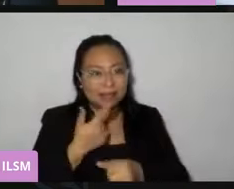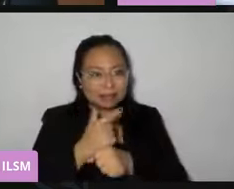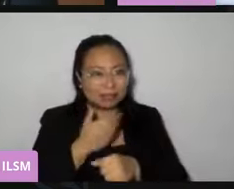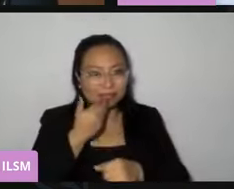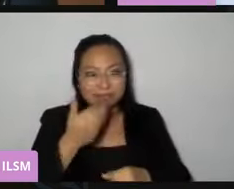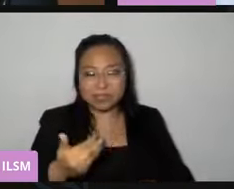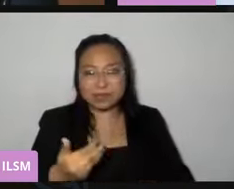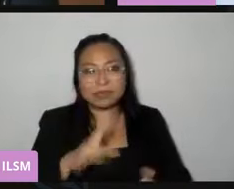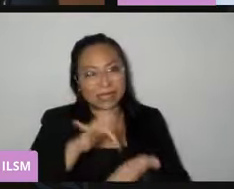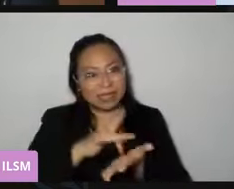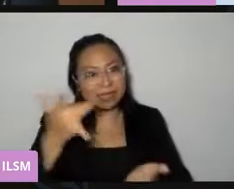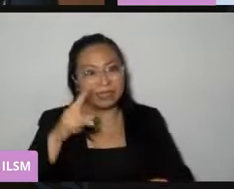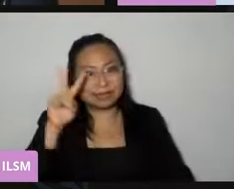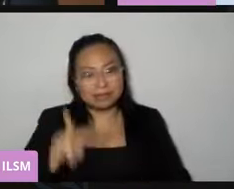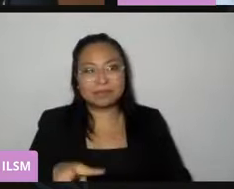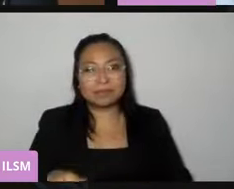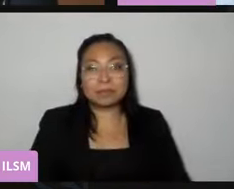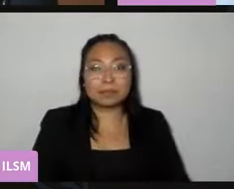agradecidísima.